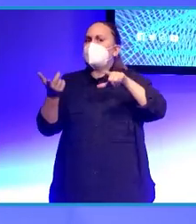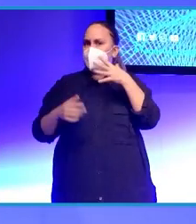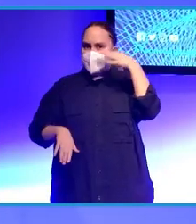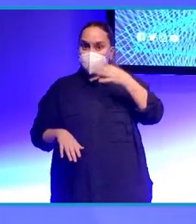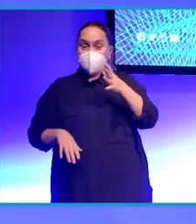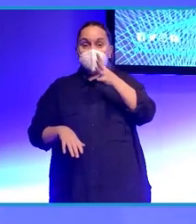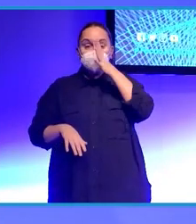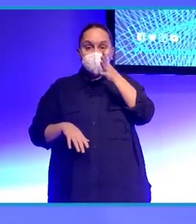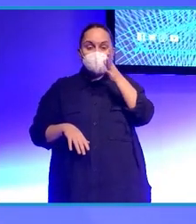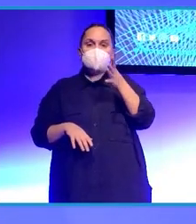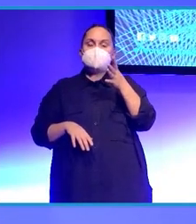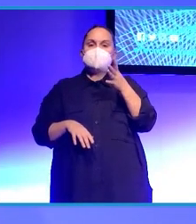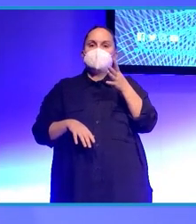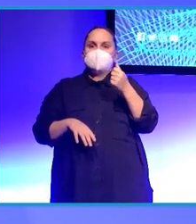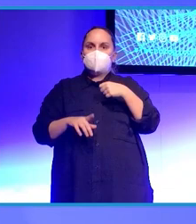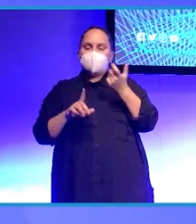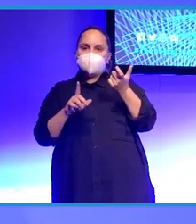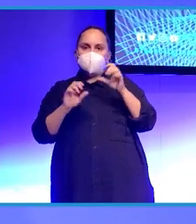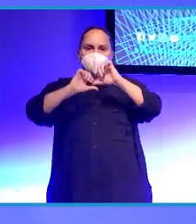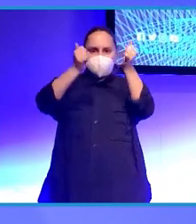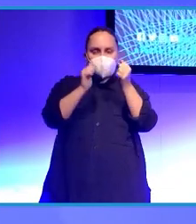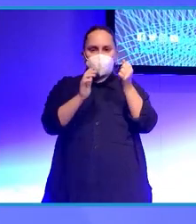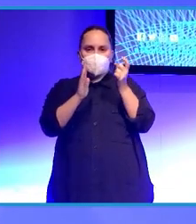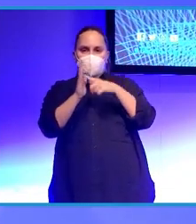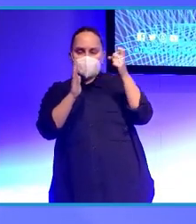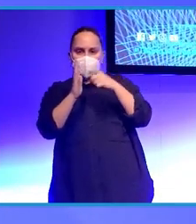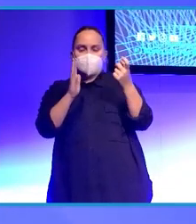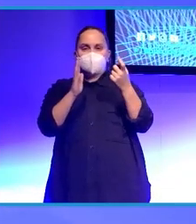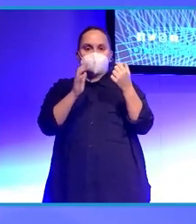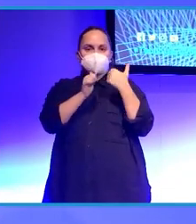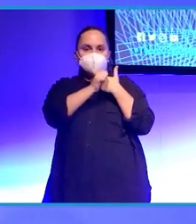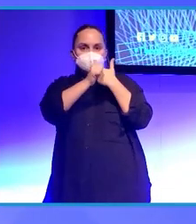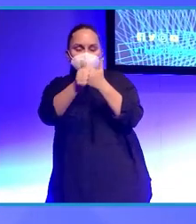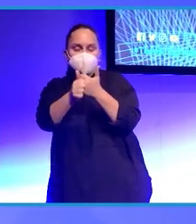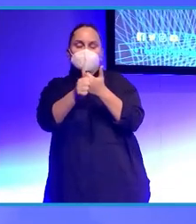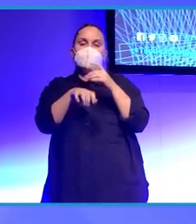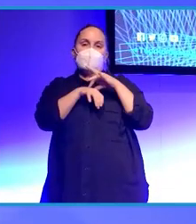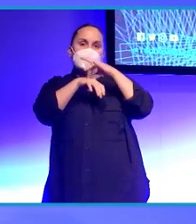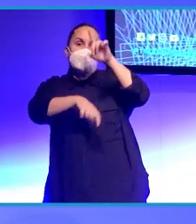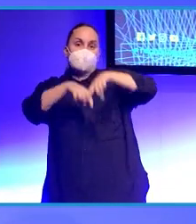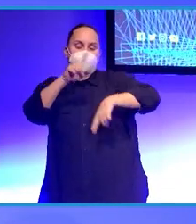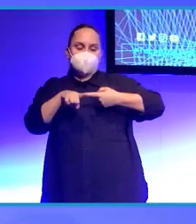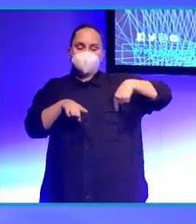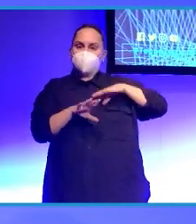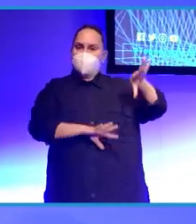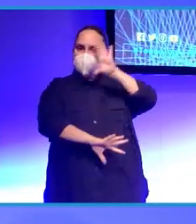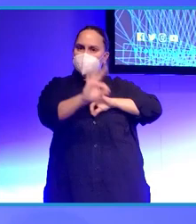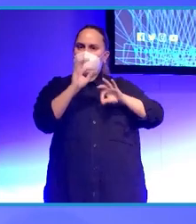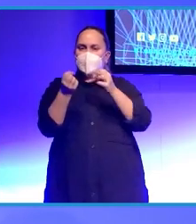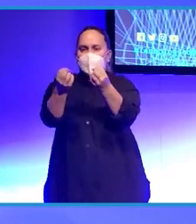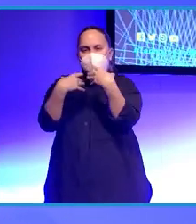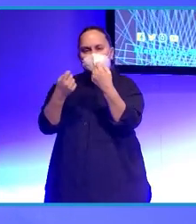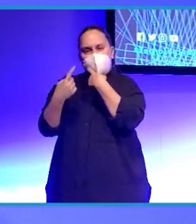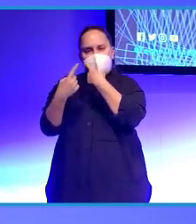dedican a perseguirnos en la red nos guían en nuestras tomas de decisiones dependiendo de nuestros patrones de comportamiento. Incluso llegan a